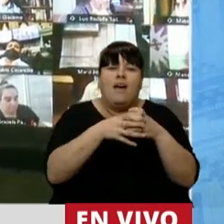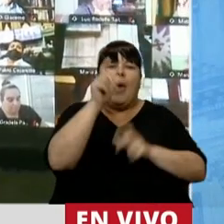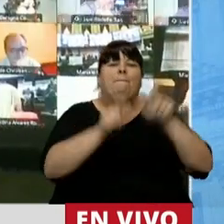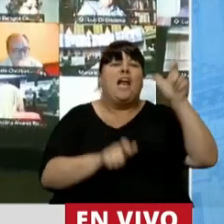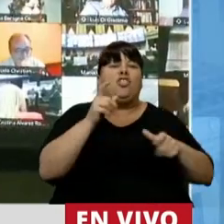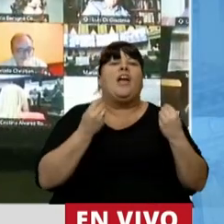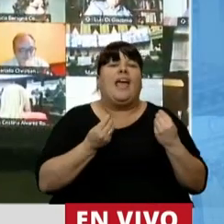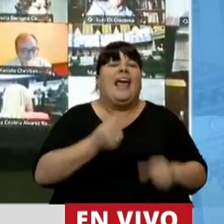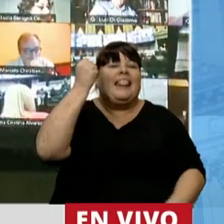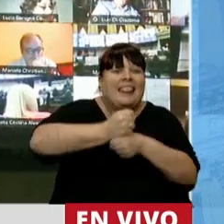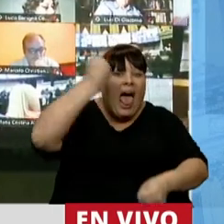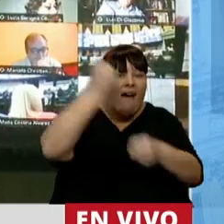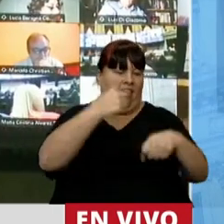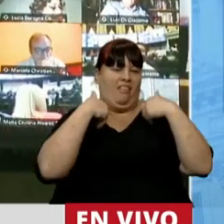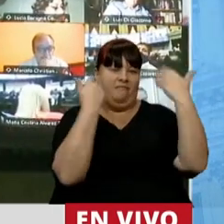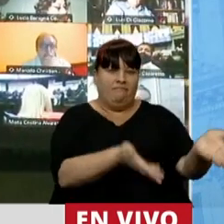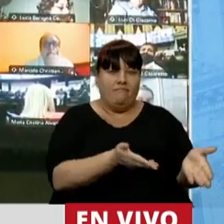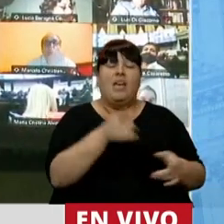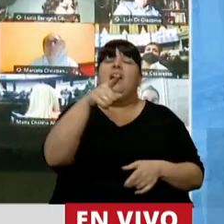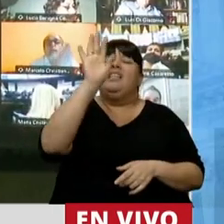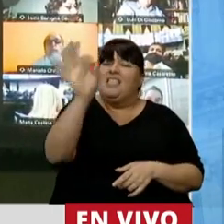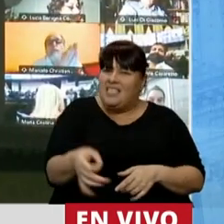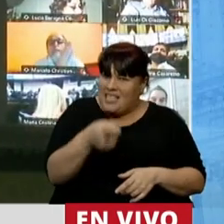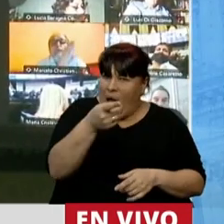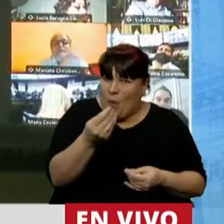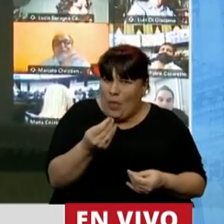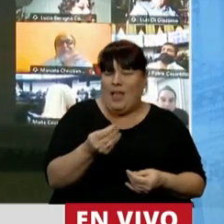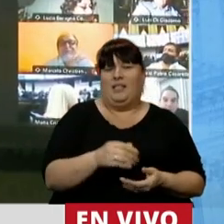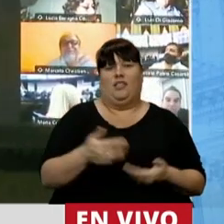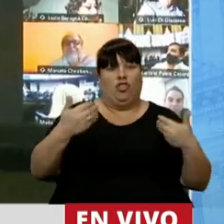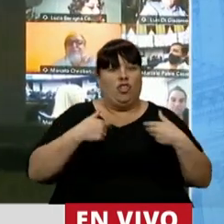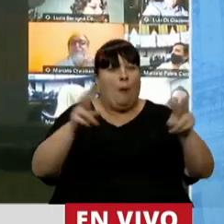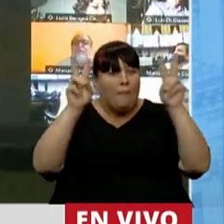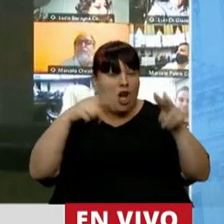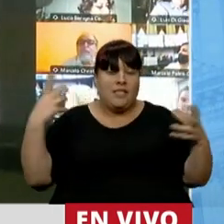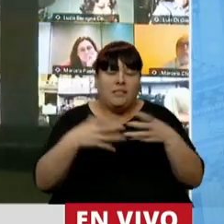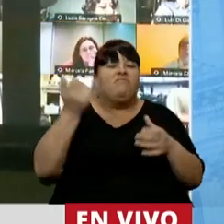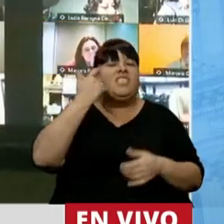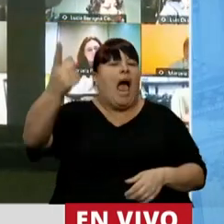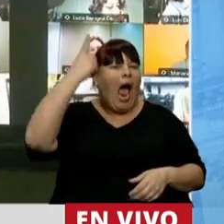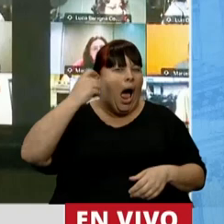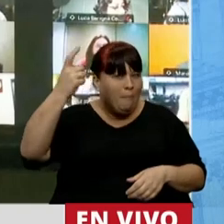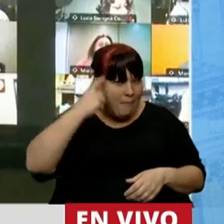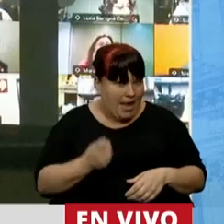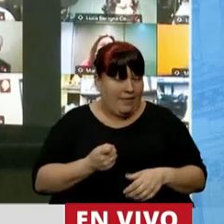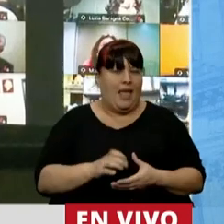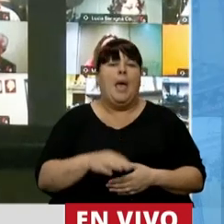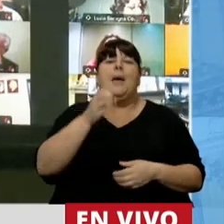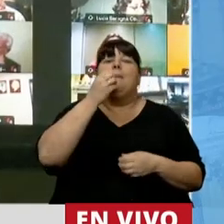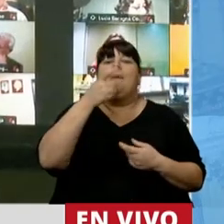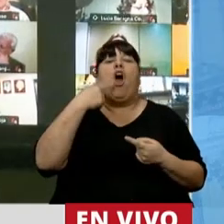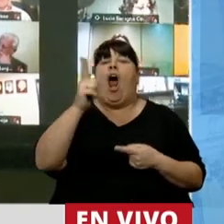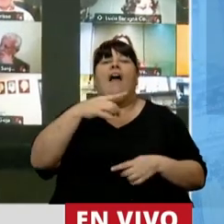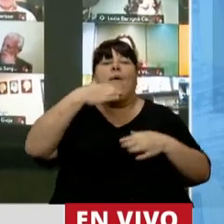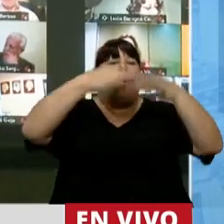hombres, a los que trabajan. Y sabe que, señor presidente, como peronistas hemos aprendido que mejor que